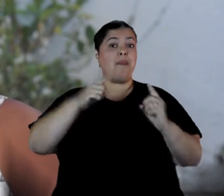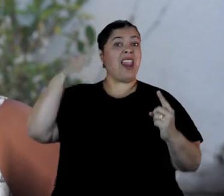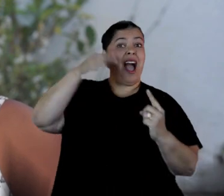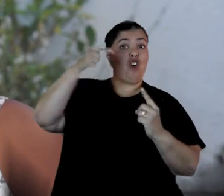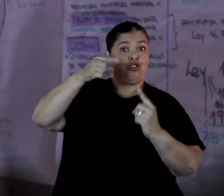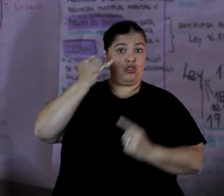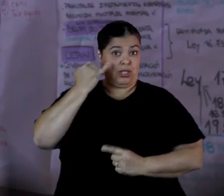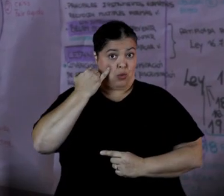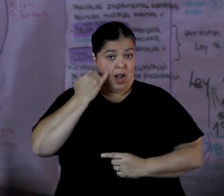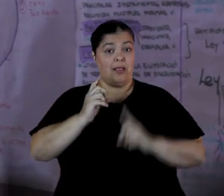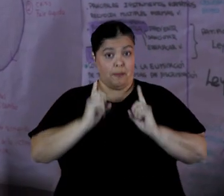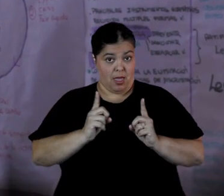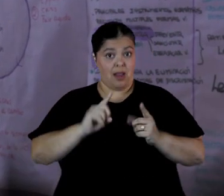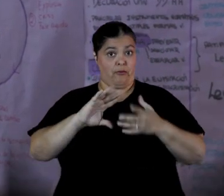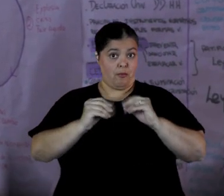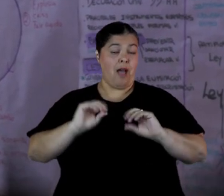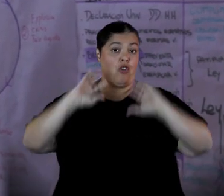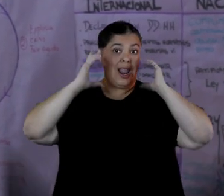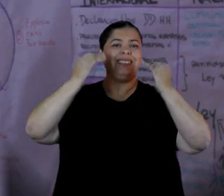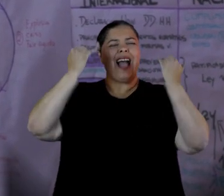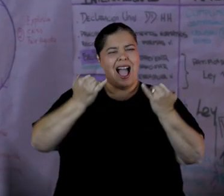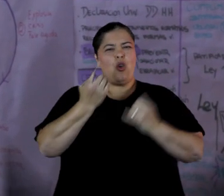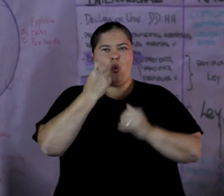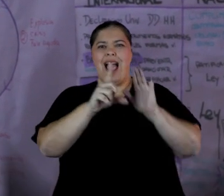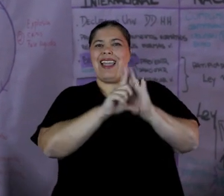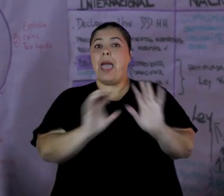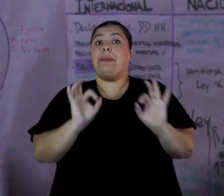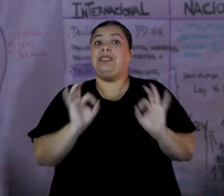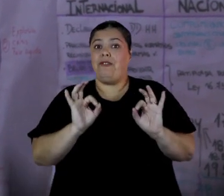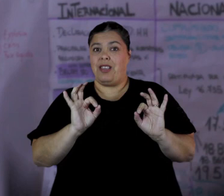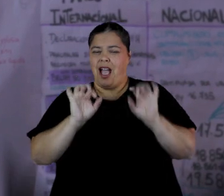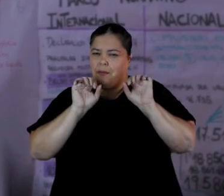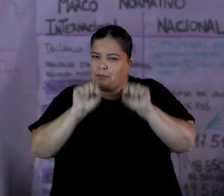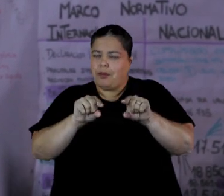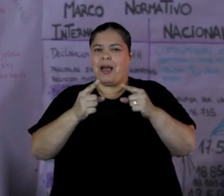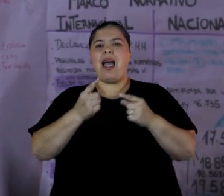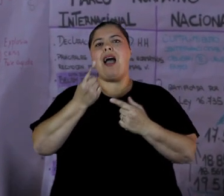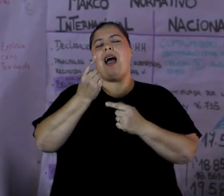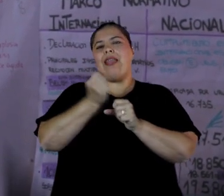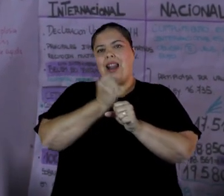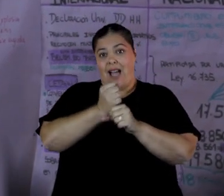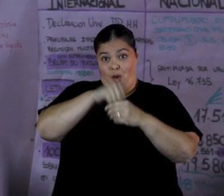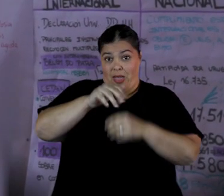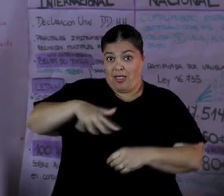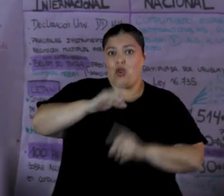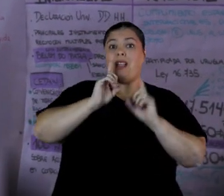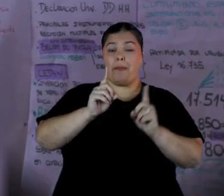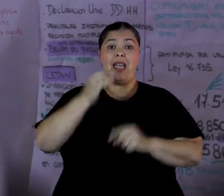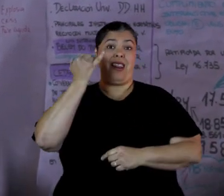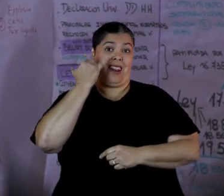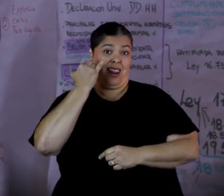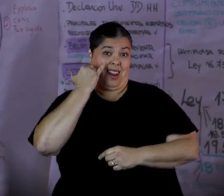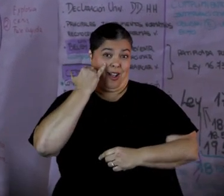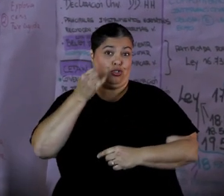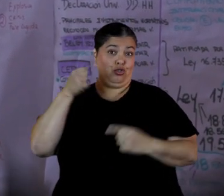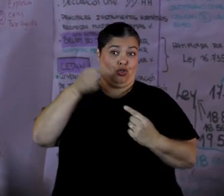hay una ley específica con respecto al acoso sexual y laboral, que es muy importante tenerlo en cuenta. Se agregó la